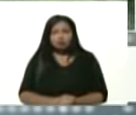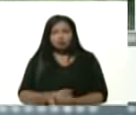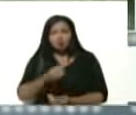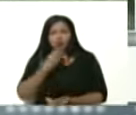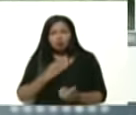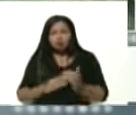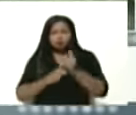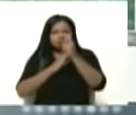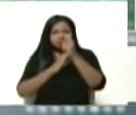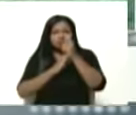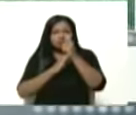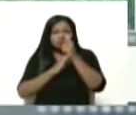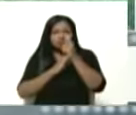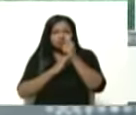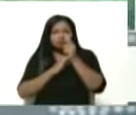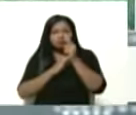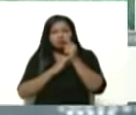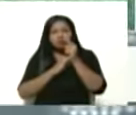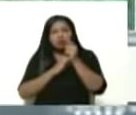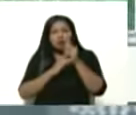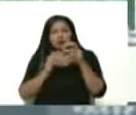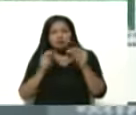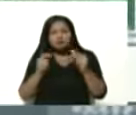la eficiencia